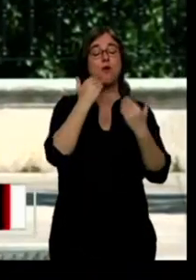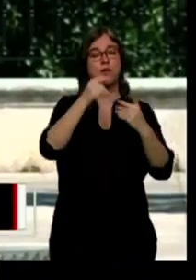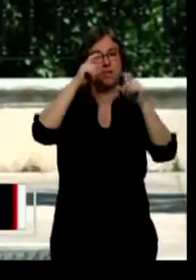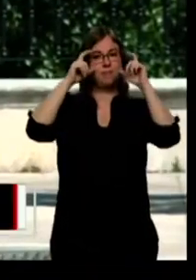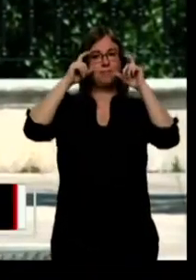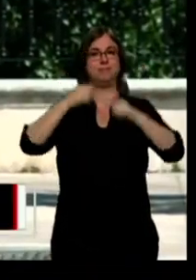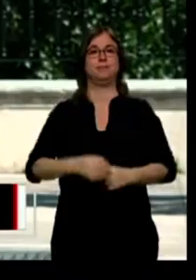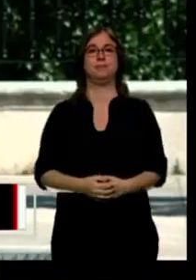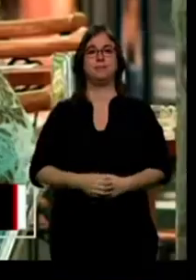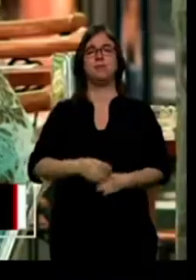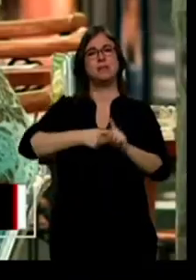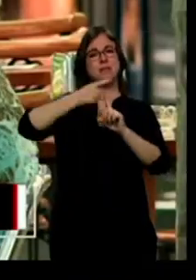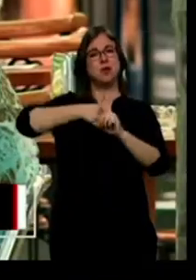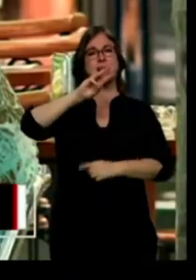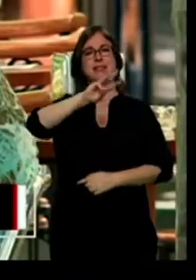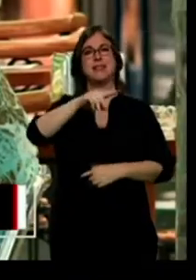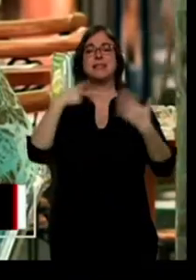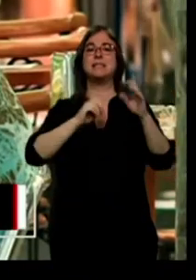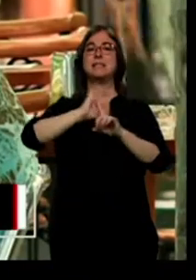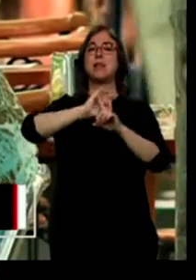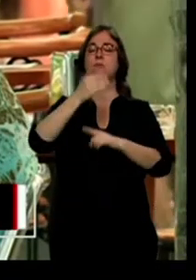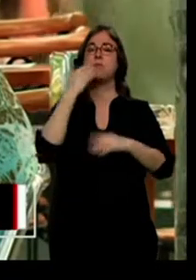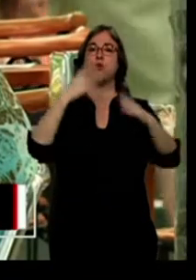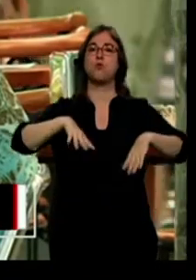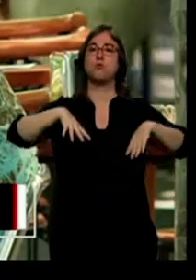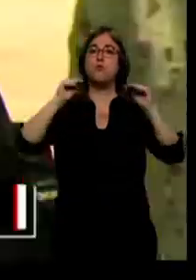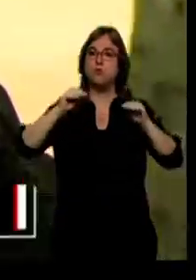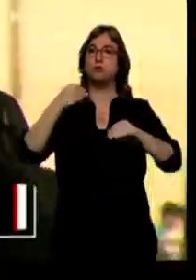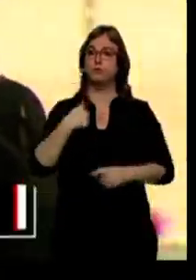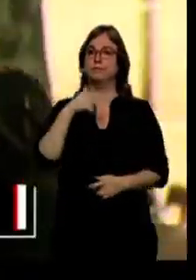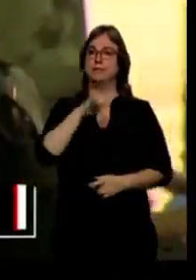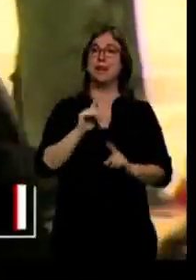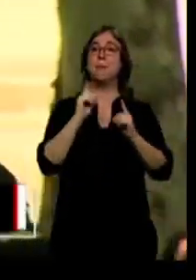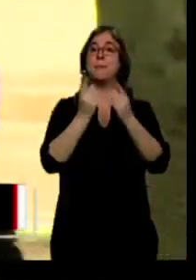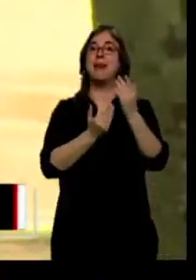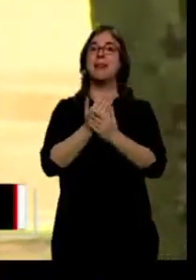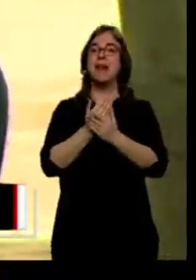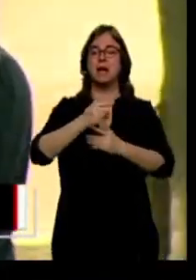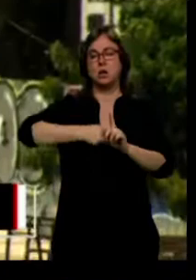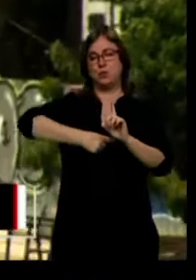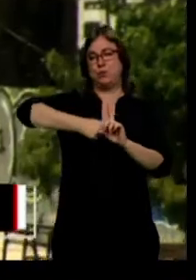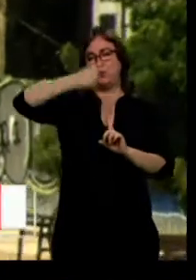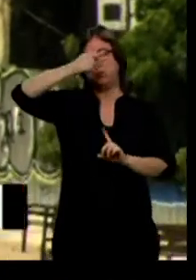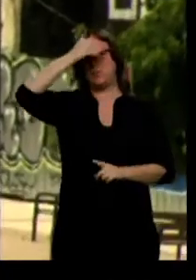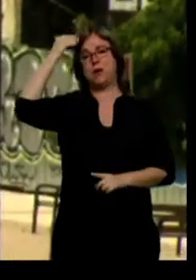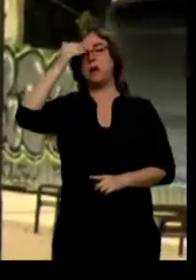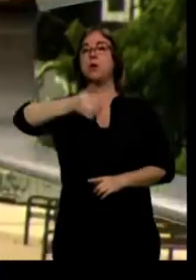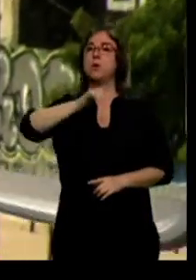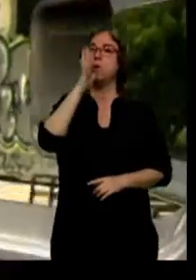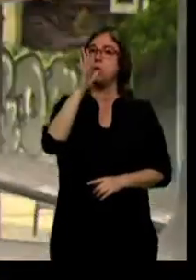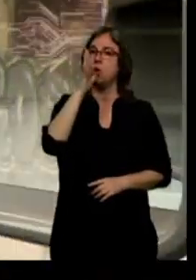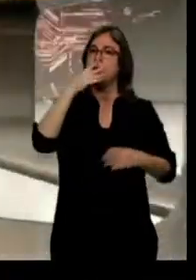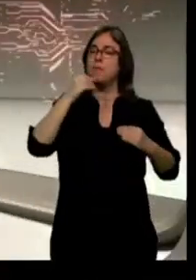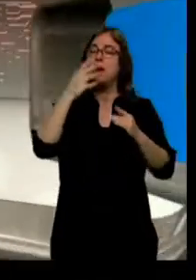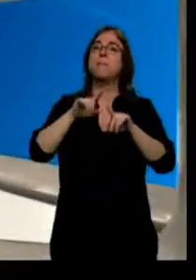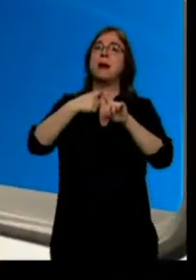Temperaturas de 37 grados en provincias como Burgos es lo que nos ha dejado el primer día de ola de calor. Hidratarse y mantenerse a la sombra se hacen imprescindibles.